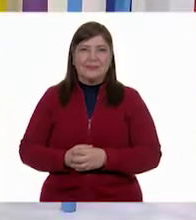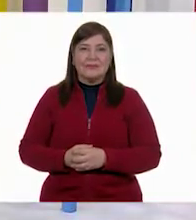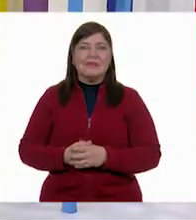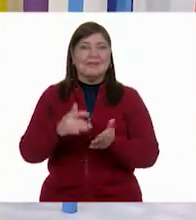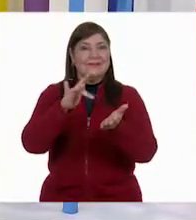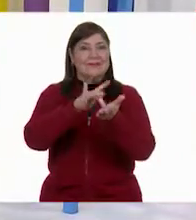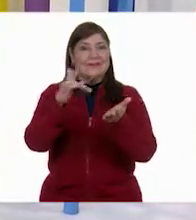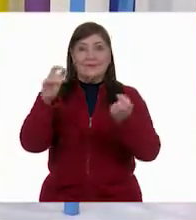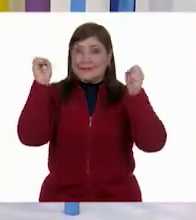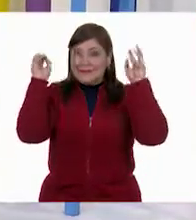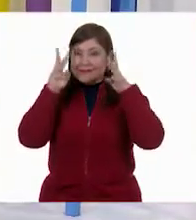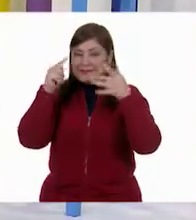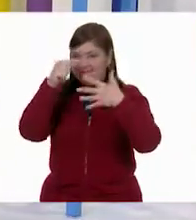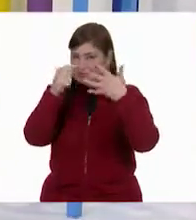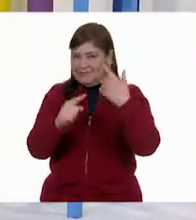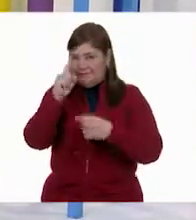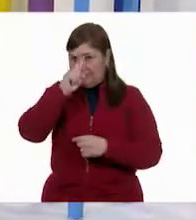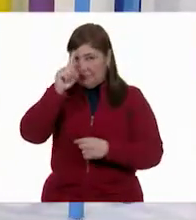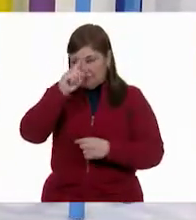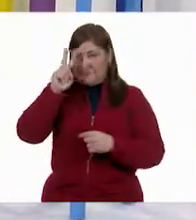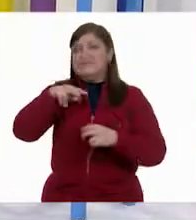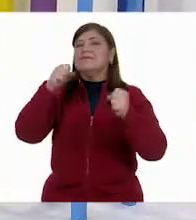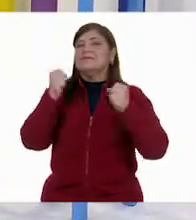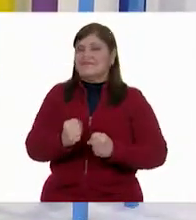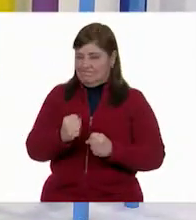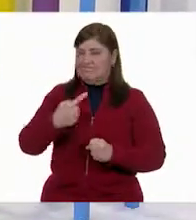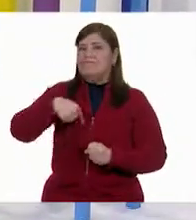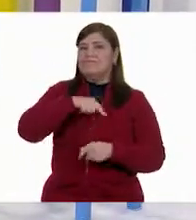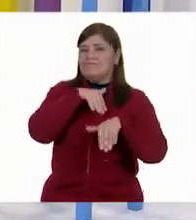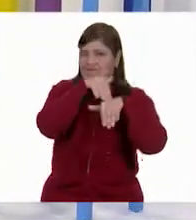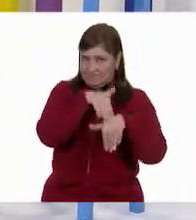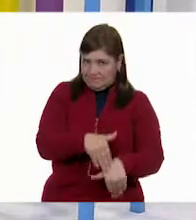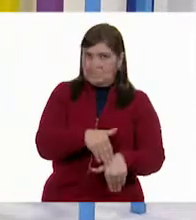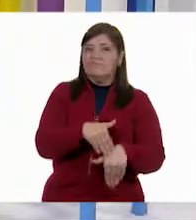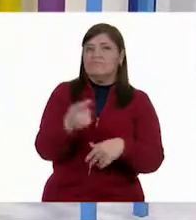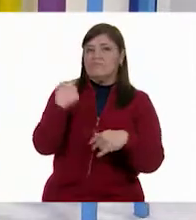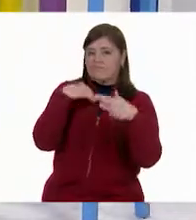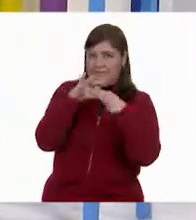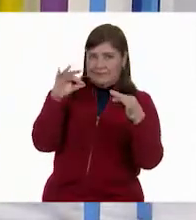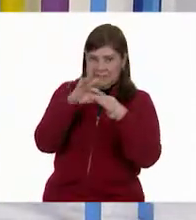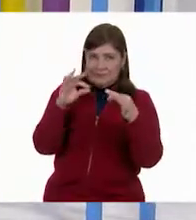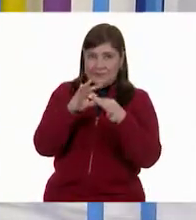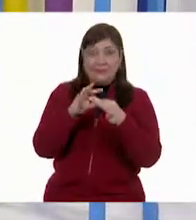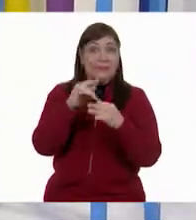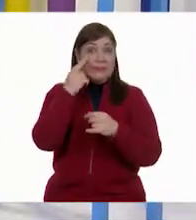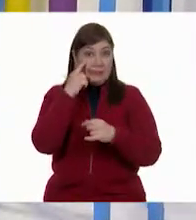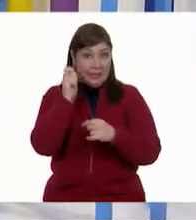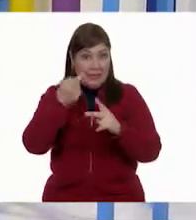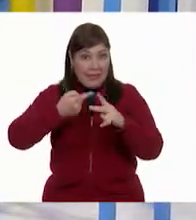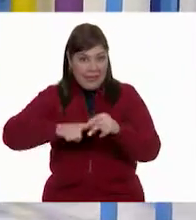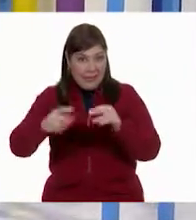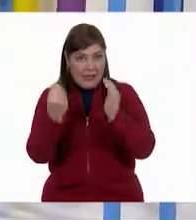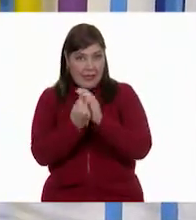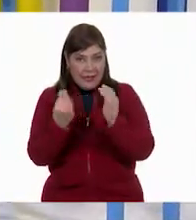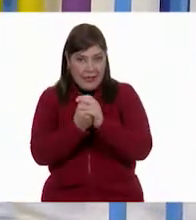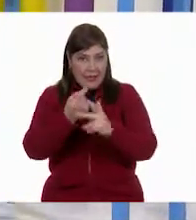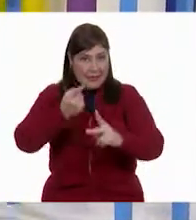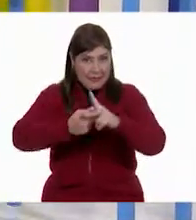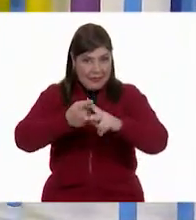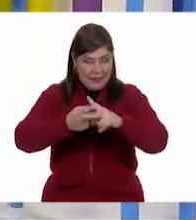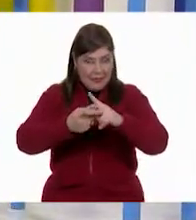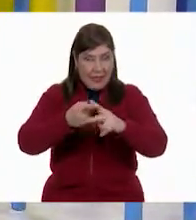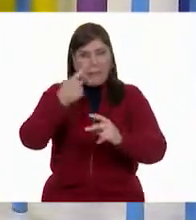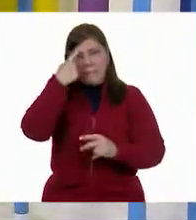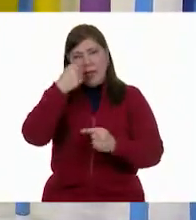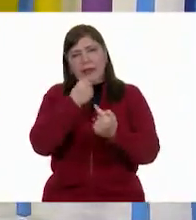Muchas gracias, Ajo Listo. Estoy seguro que vamos a seguir tus recomendaciones al pie de la letra. Ahora sí, vamos a comenzar con esta clase de matemáticas